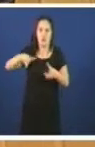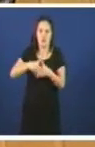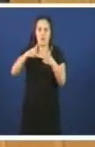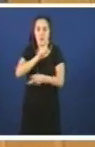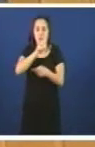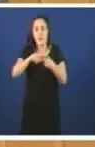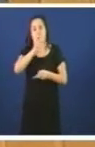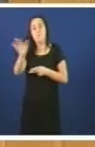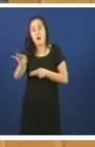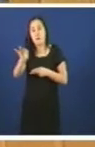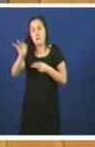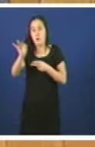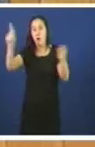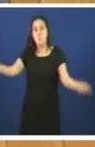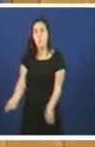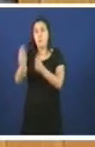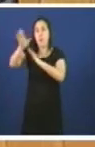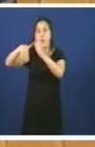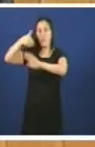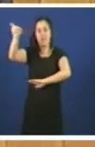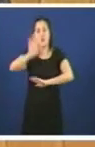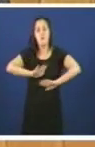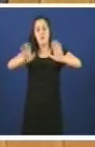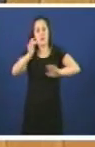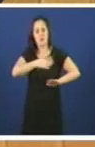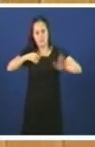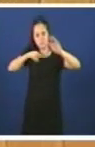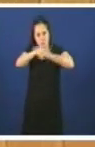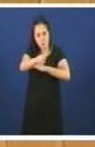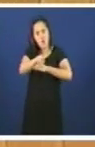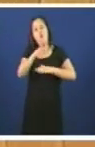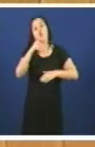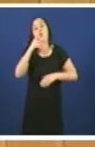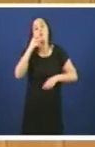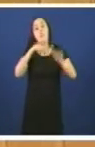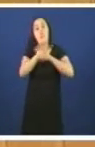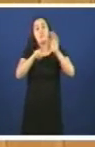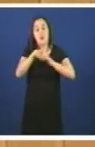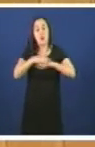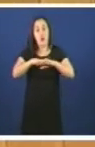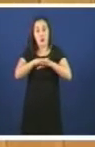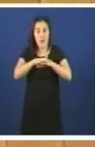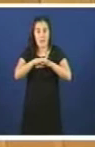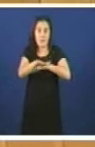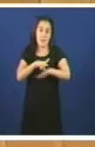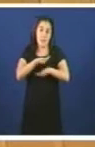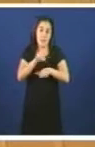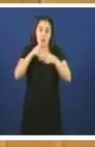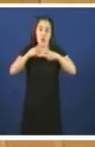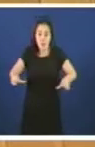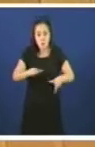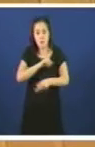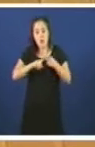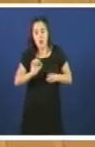exterior. Pero a nosa intención é afondar no desenvolvemento da rede de dinamización lingüística de Galicia, o primeiro proxecto de